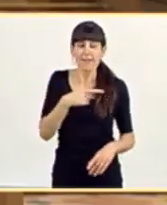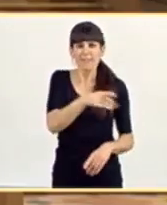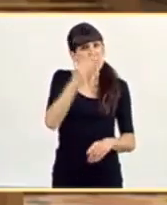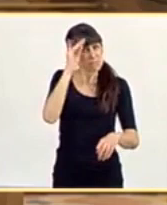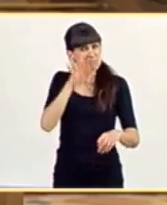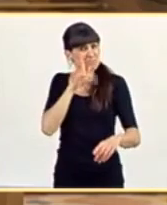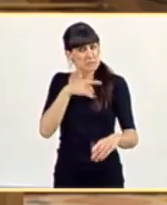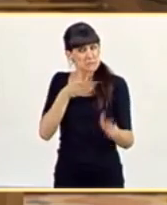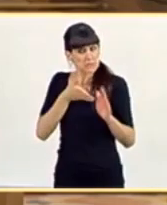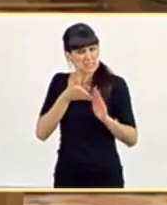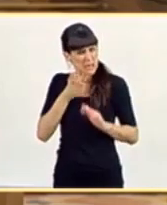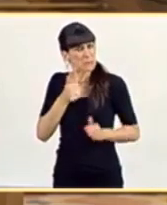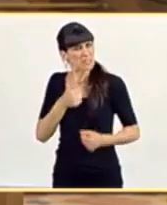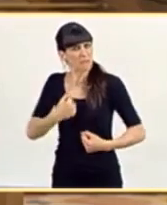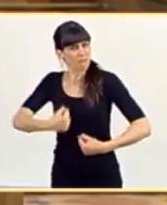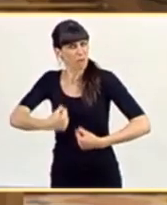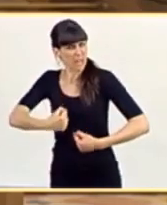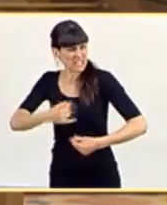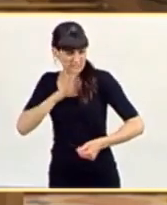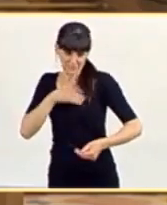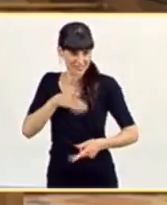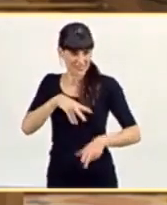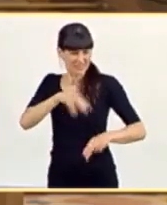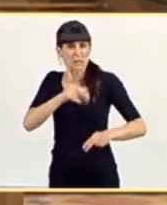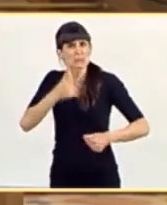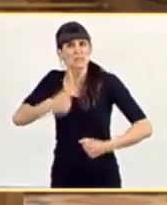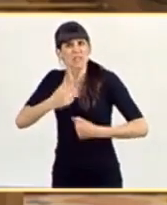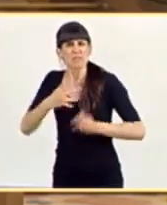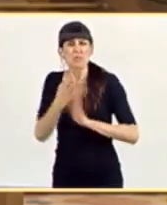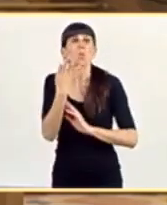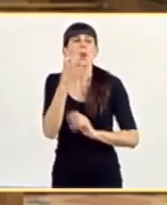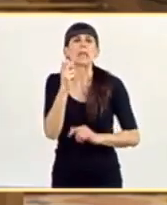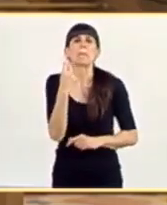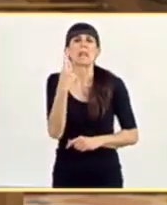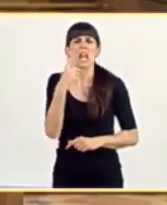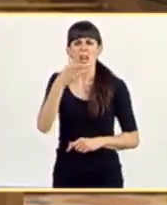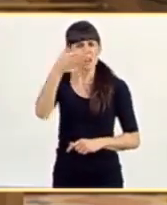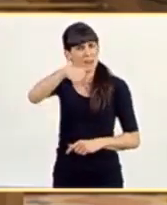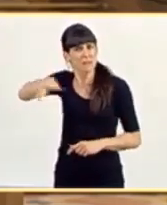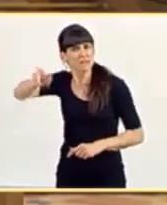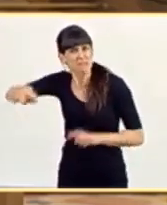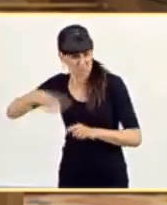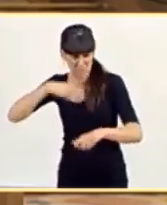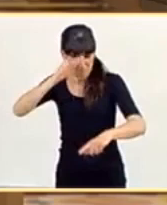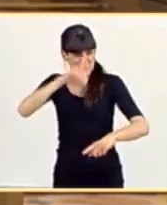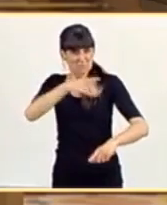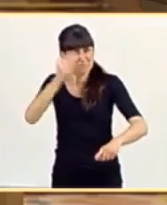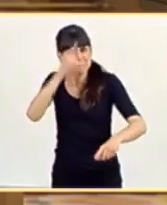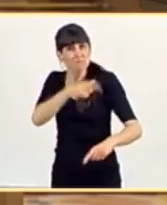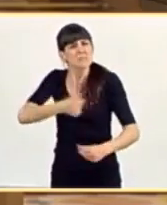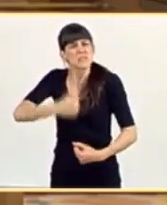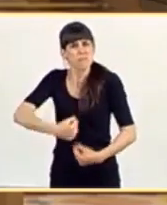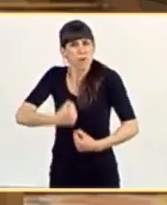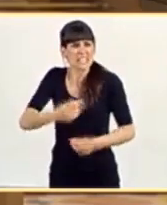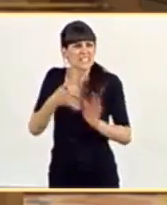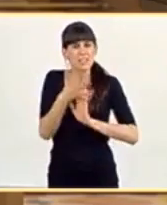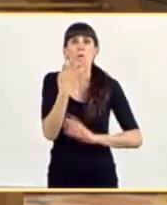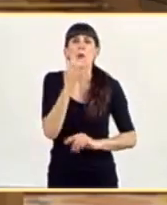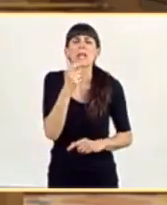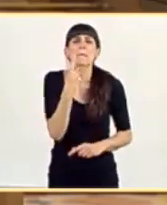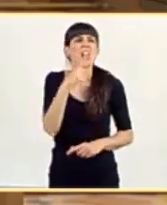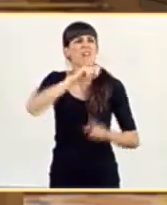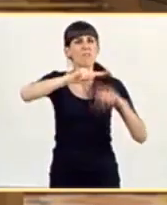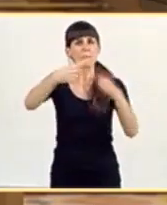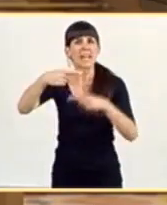salimos más fuertes después de tener a más de 40.000 fallecidos? ¿Usted cree que salimos más fuertes cuando hay 40.000